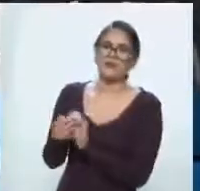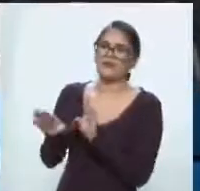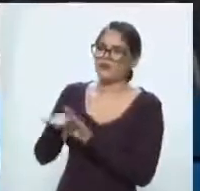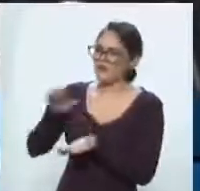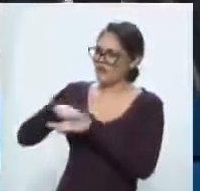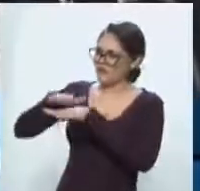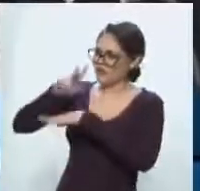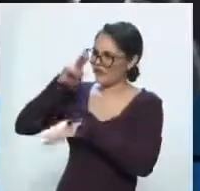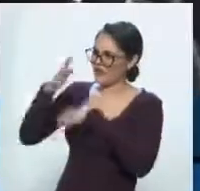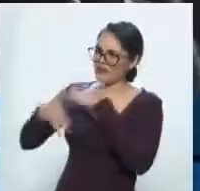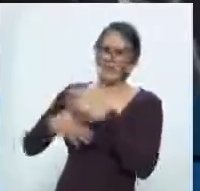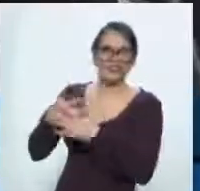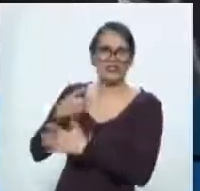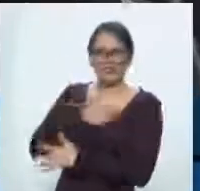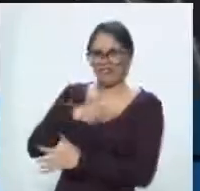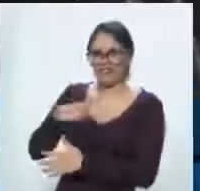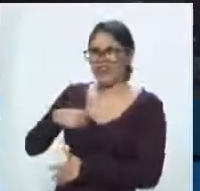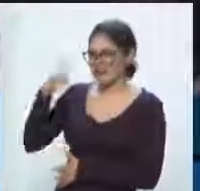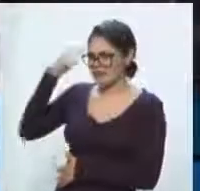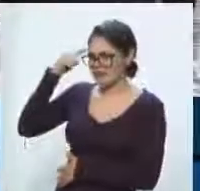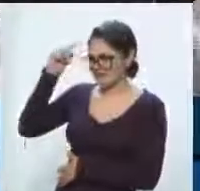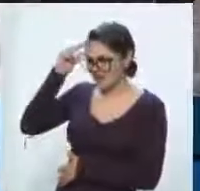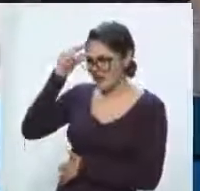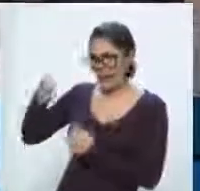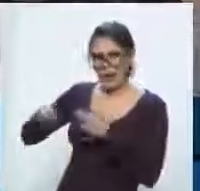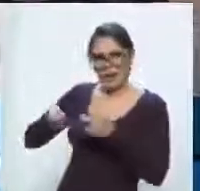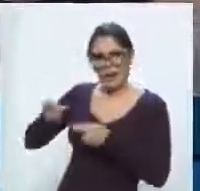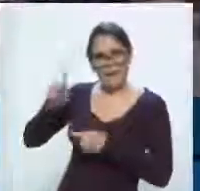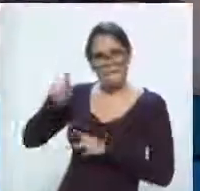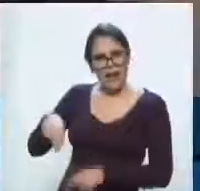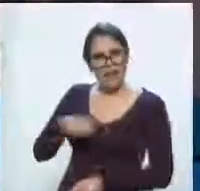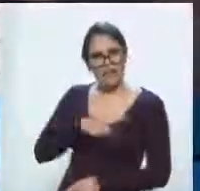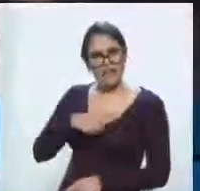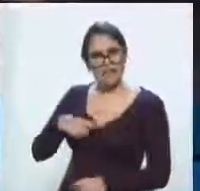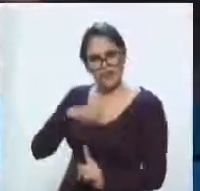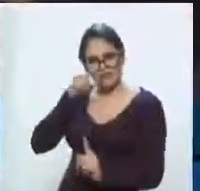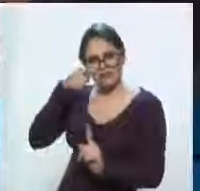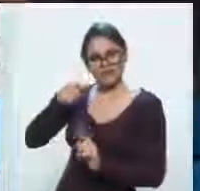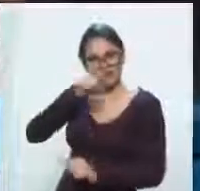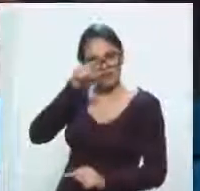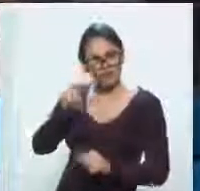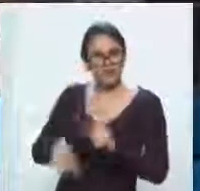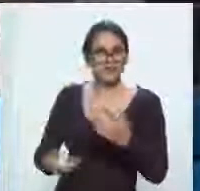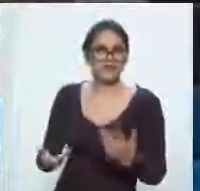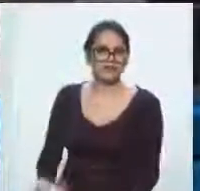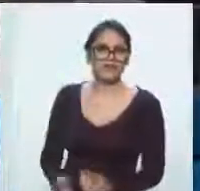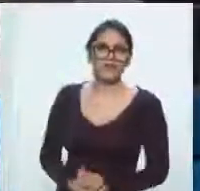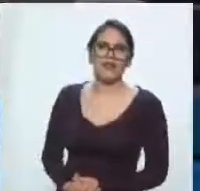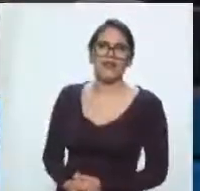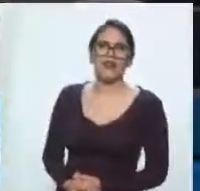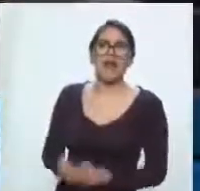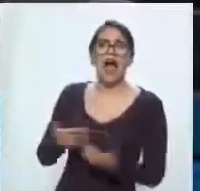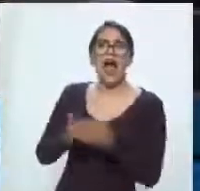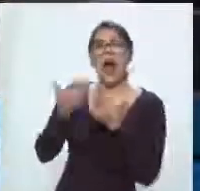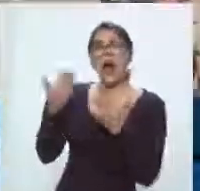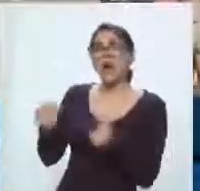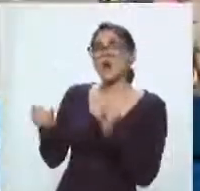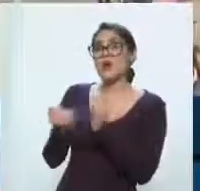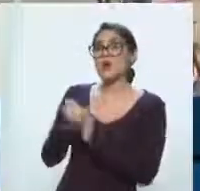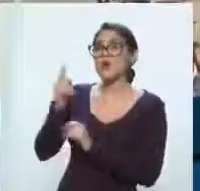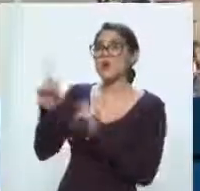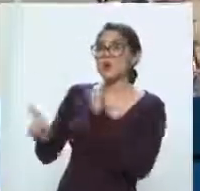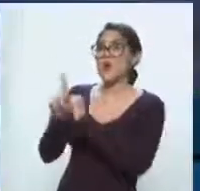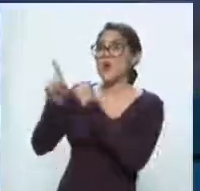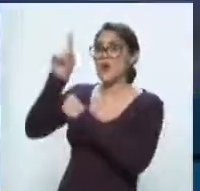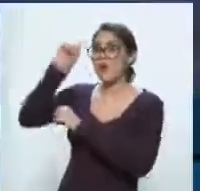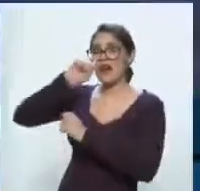violencia, Juan. Atacarlo con inteligencia antes de con violencia física y con armas. Gracias, Víctor. La crisis fronteriza y también los